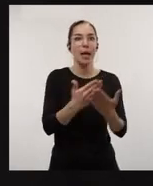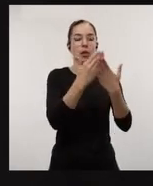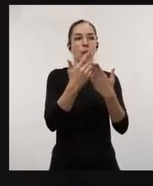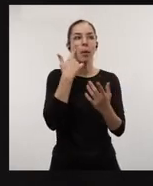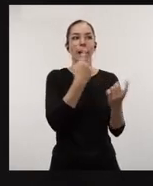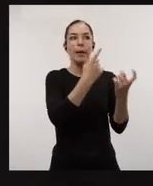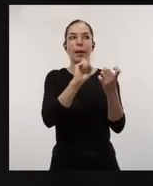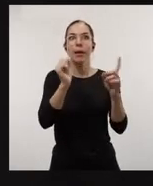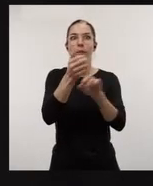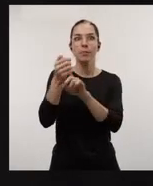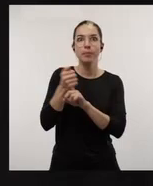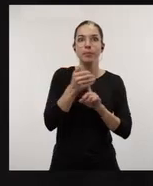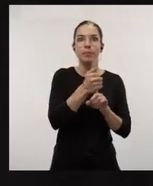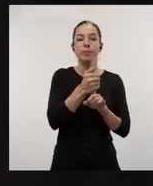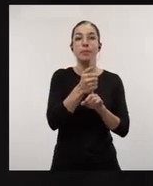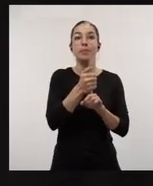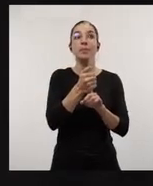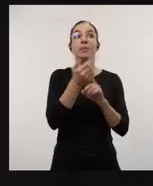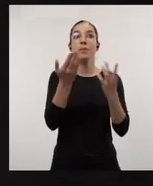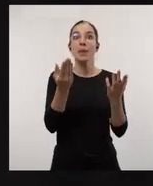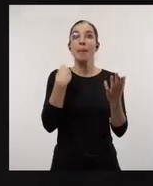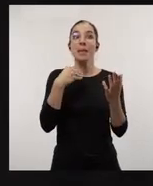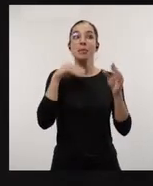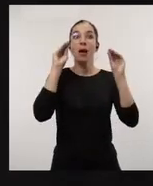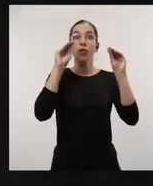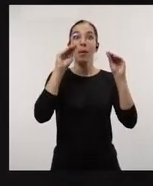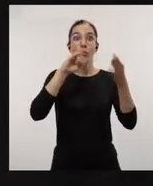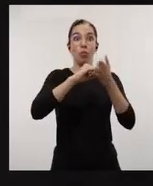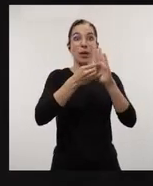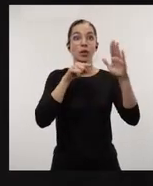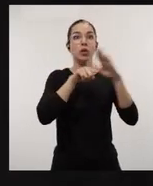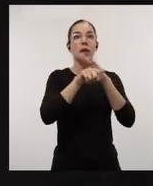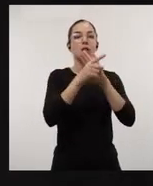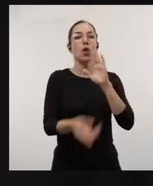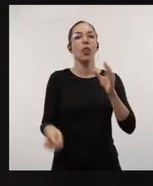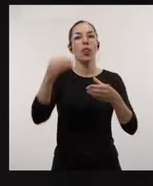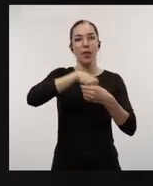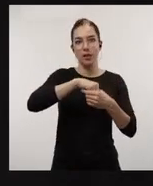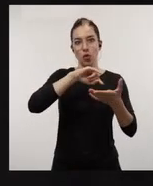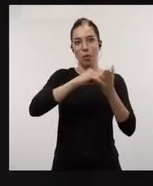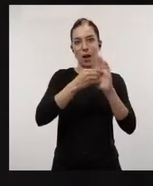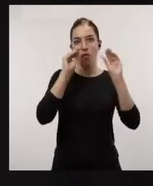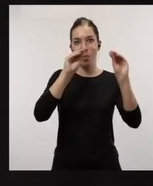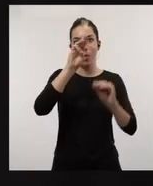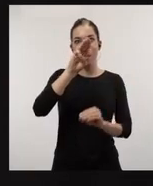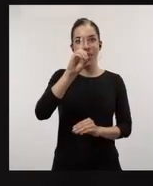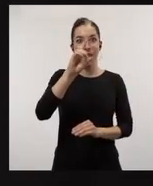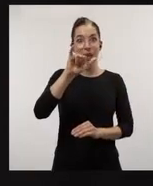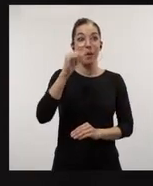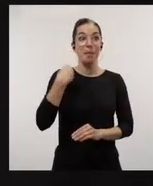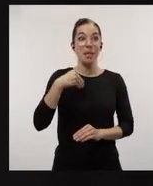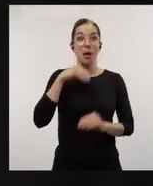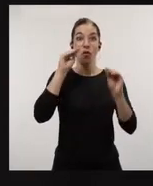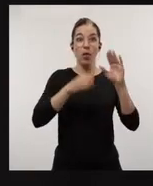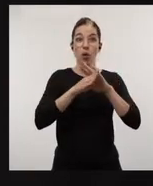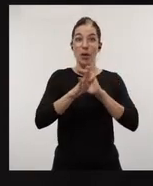estudio de detección de necesidades y sí que está incluida esa formación de gestión de proyectos en el plan de formación del PDI, en esa formación continua